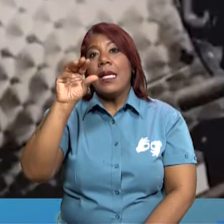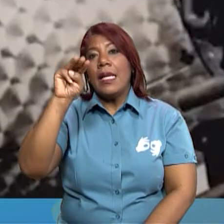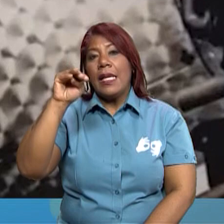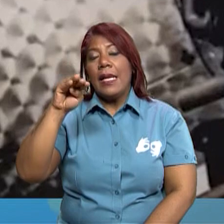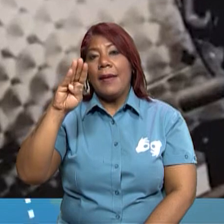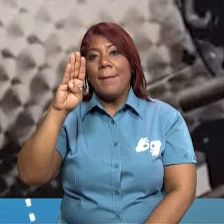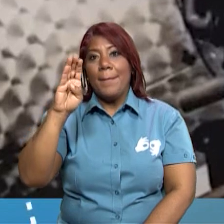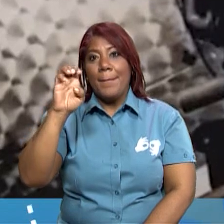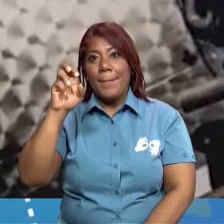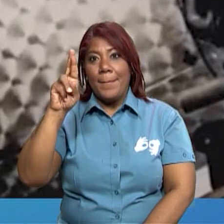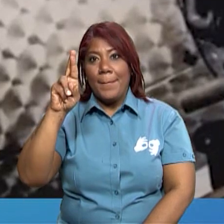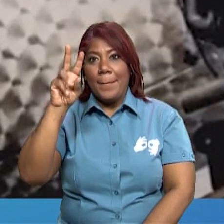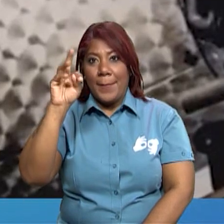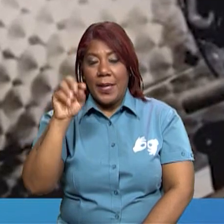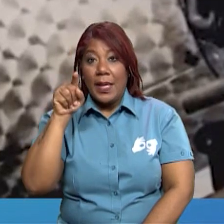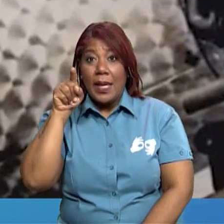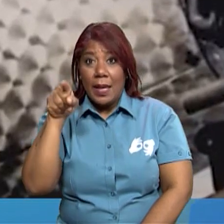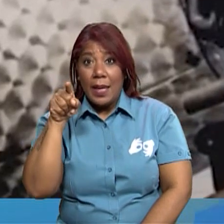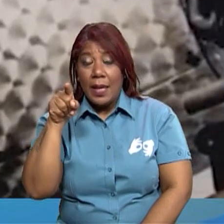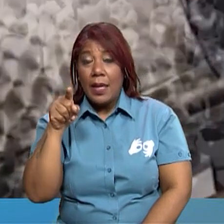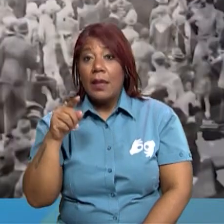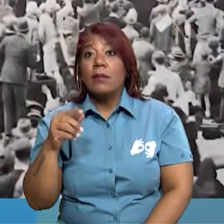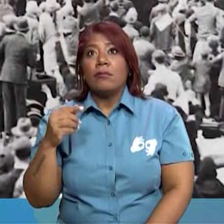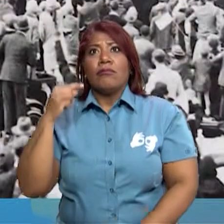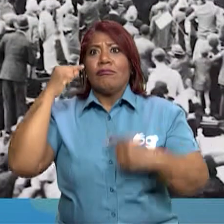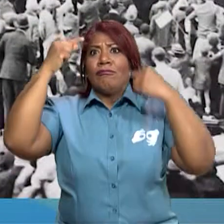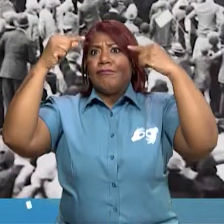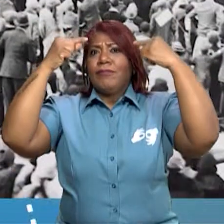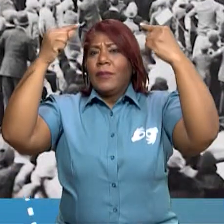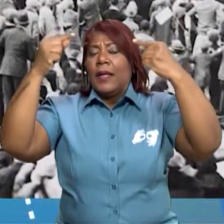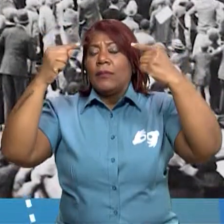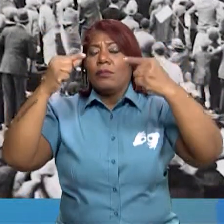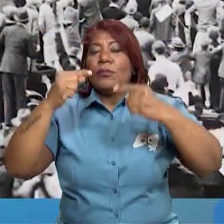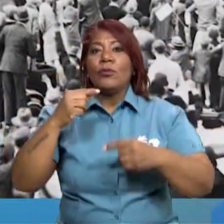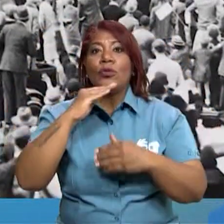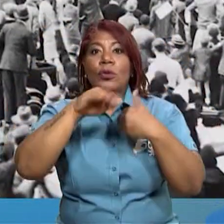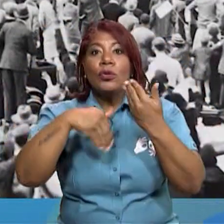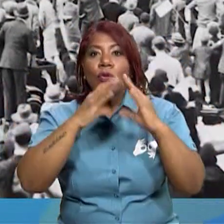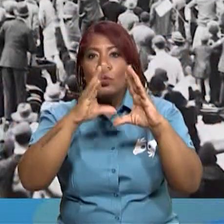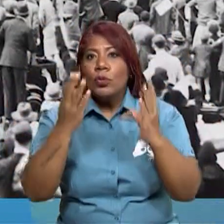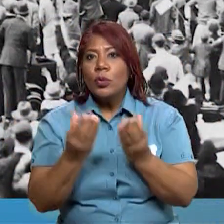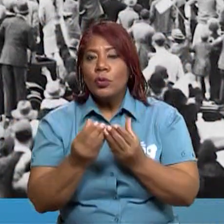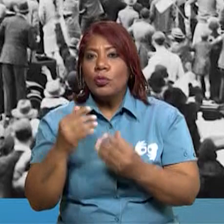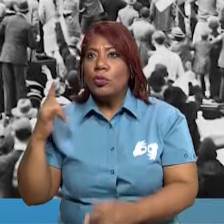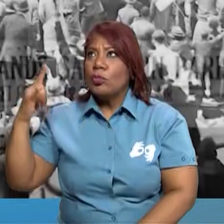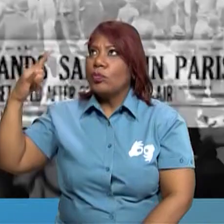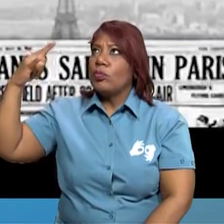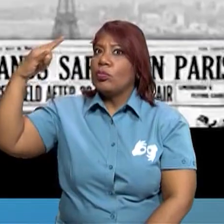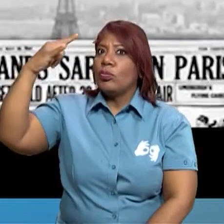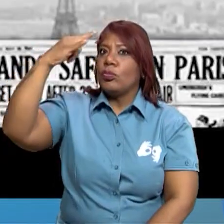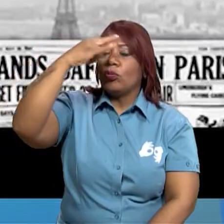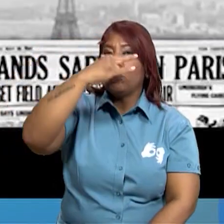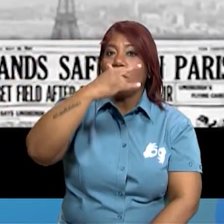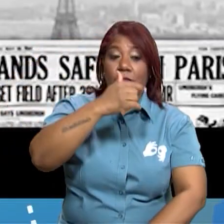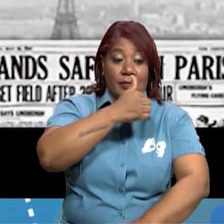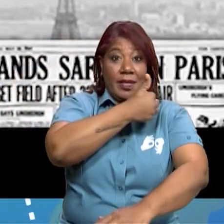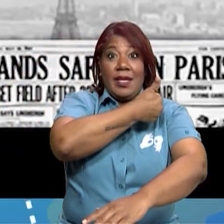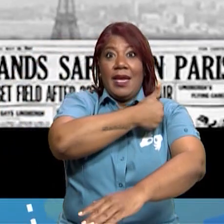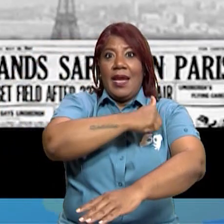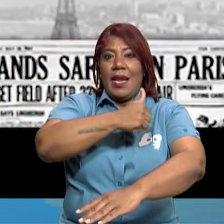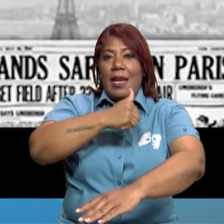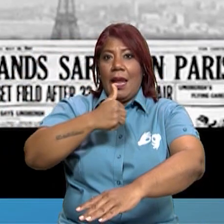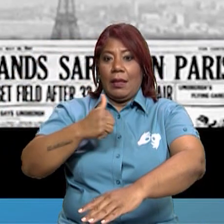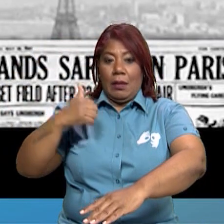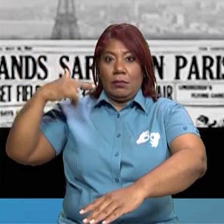Este piloto alcanzó la fama mundial al realizar el primer vuelo solitario sobre el Atlántico.